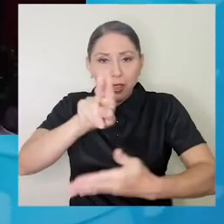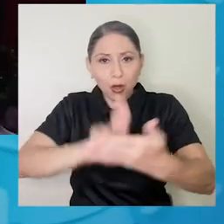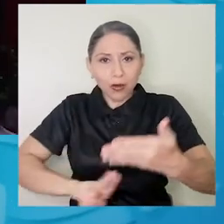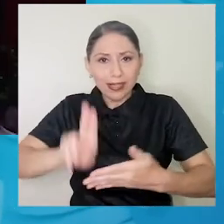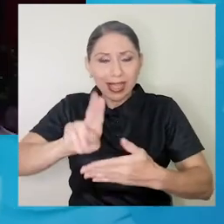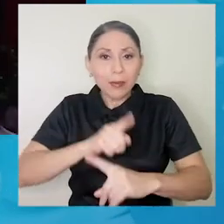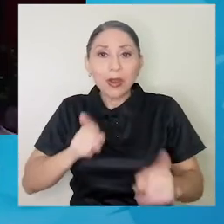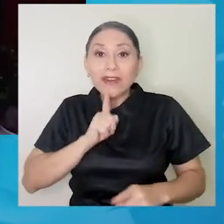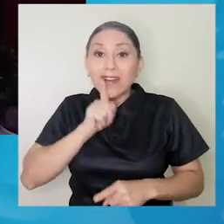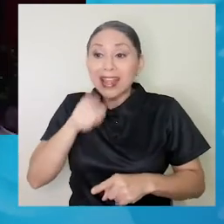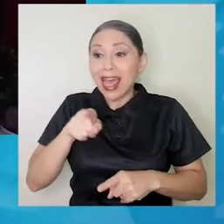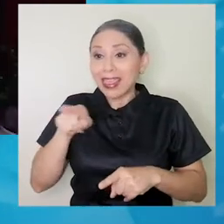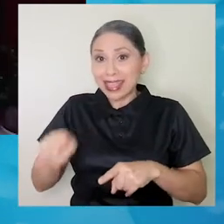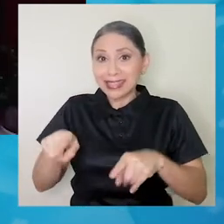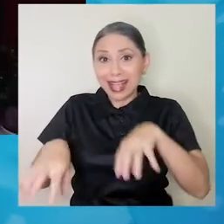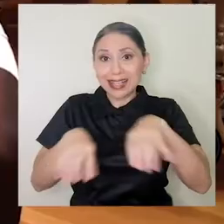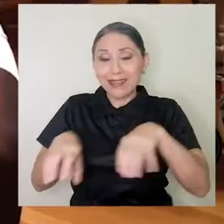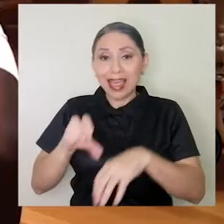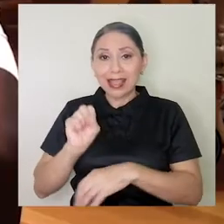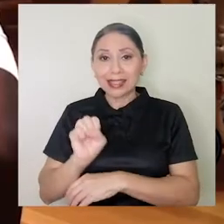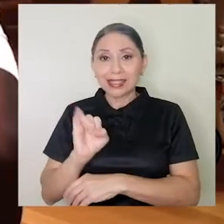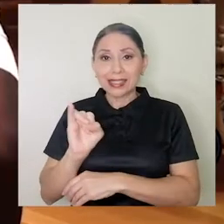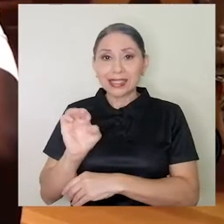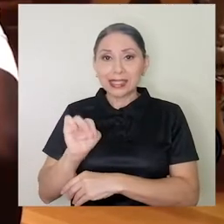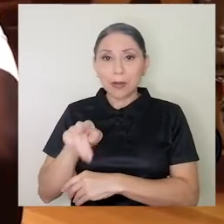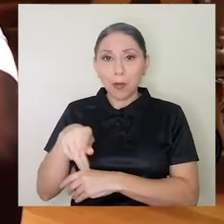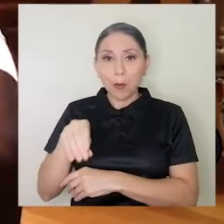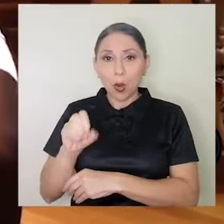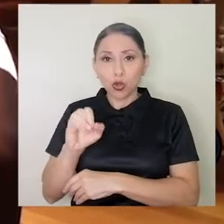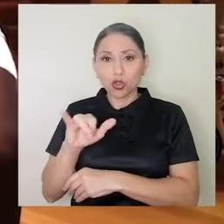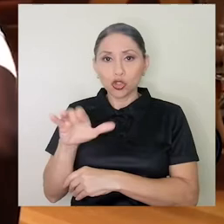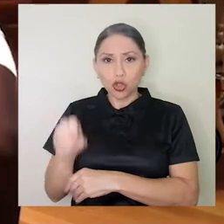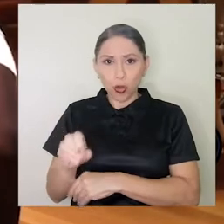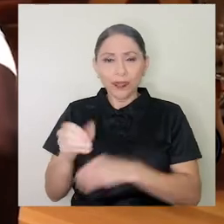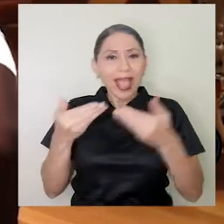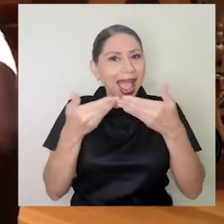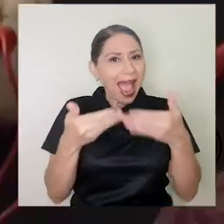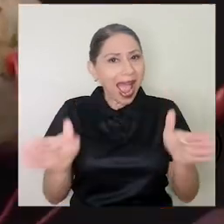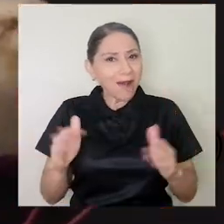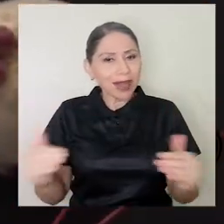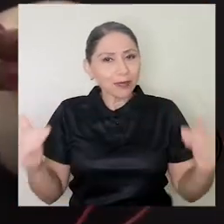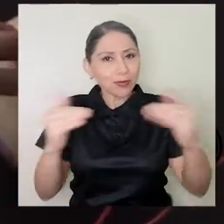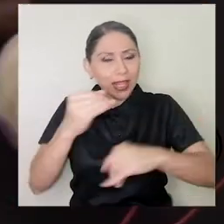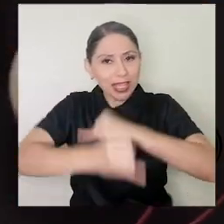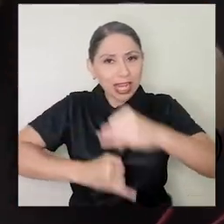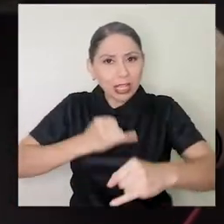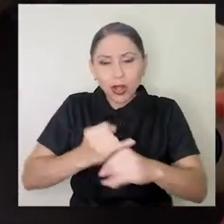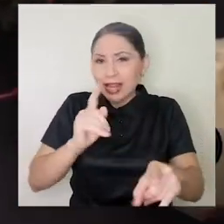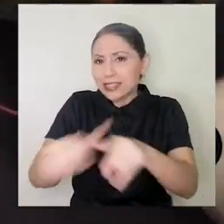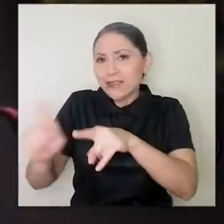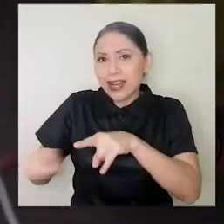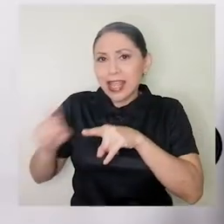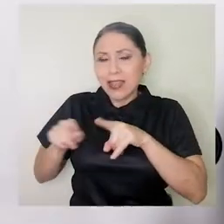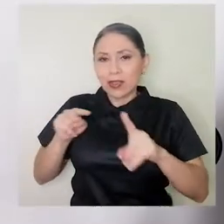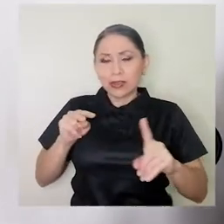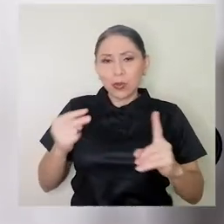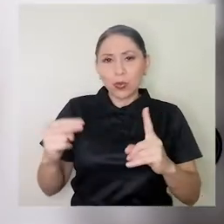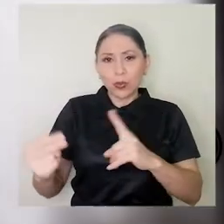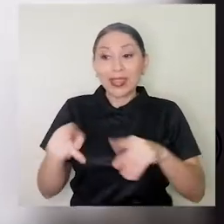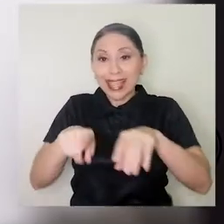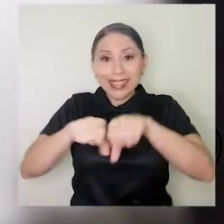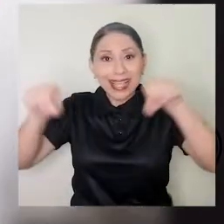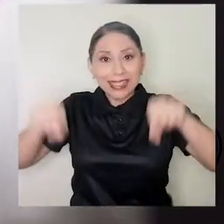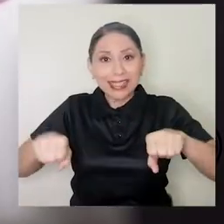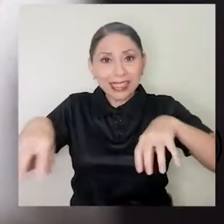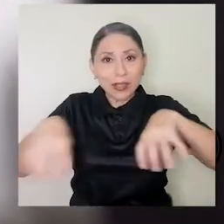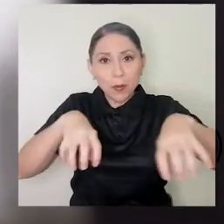el simposio abre todos los espacios y abre los espacios internacionales también. El simposio